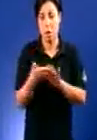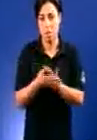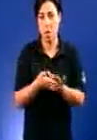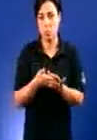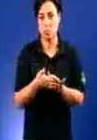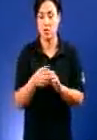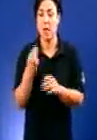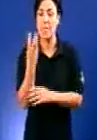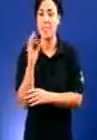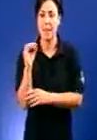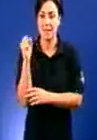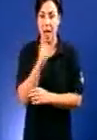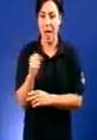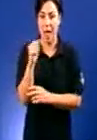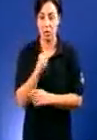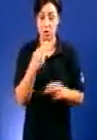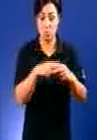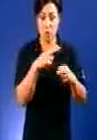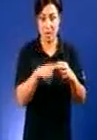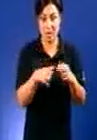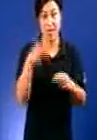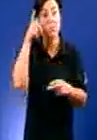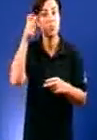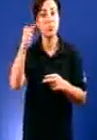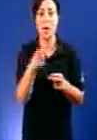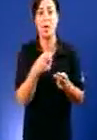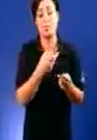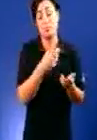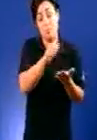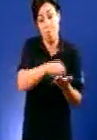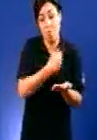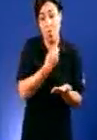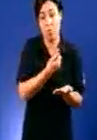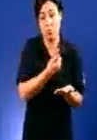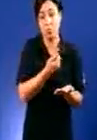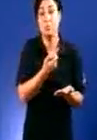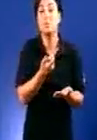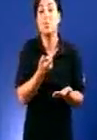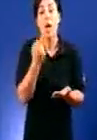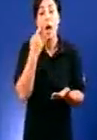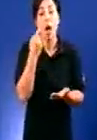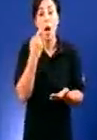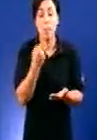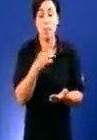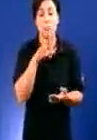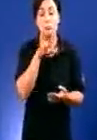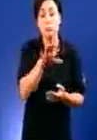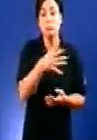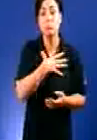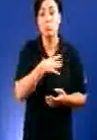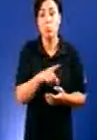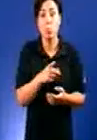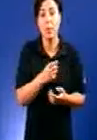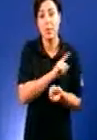políticas determinadas que valeiran o rural, de si se pode cambiar o rumbo deste país e o rural poida ter futuro. Porque